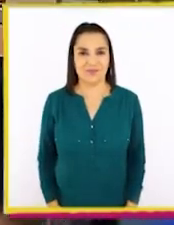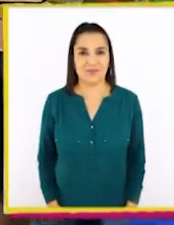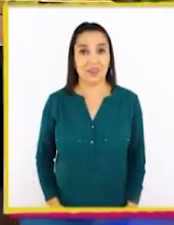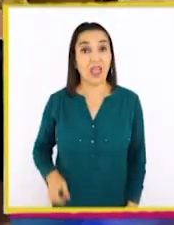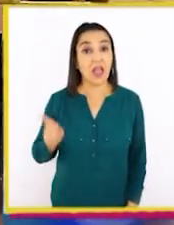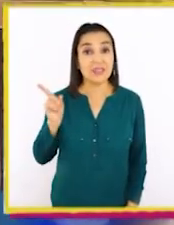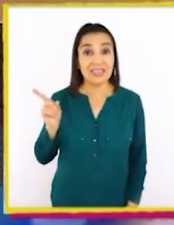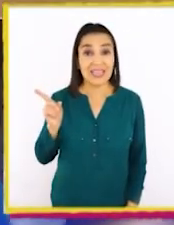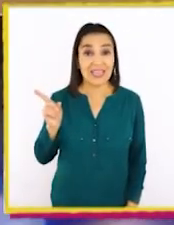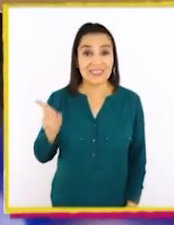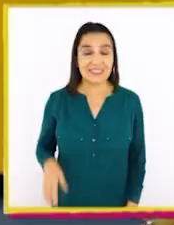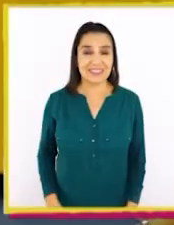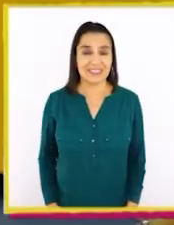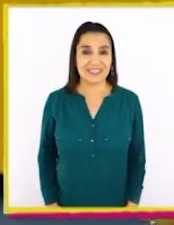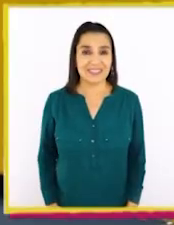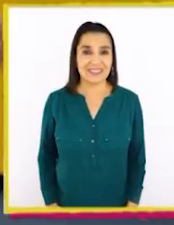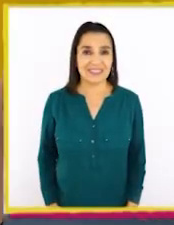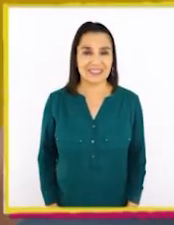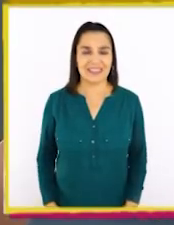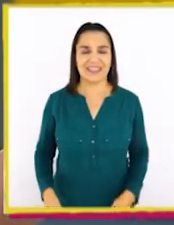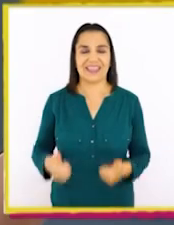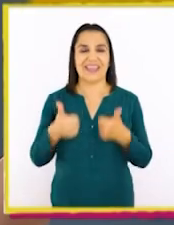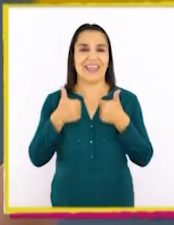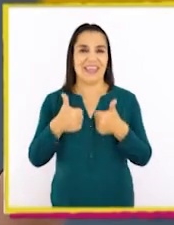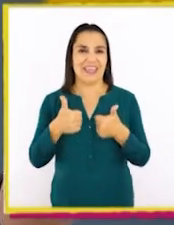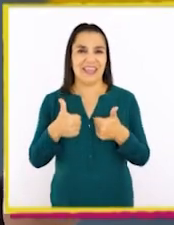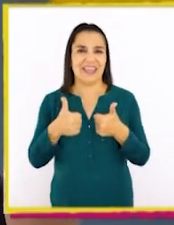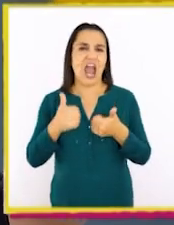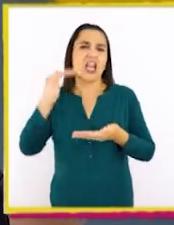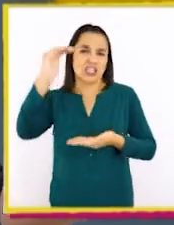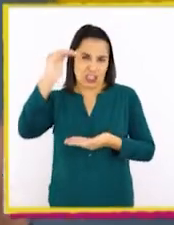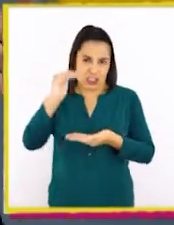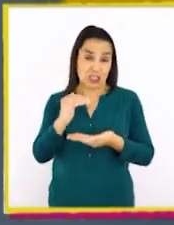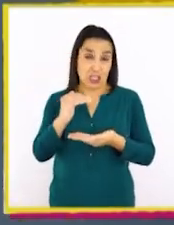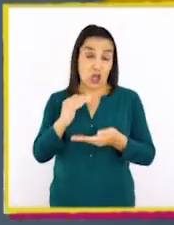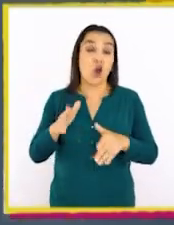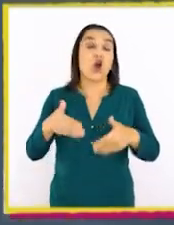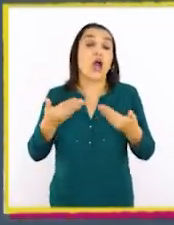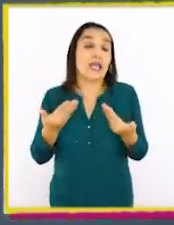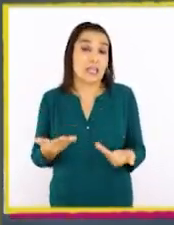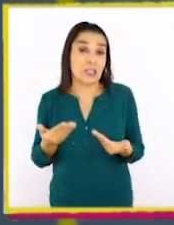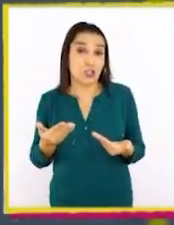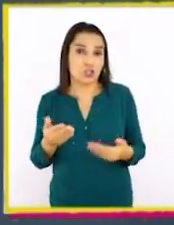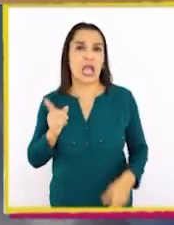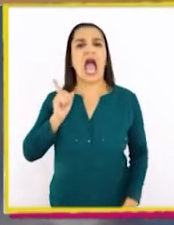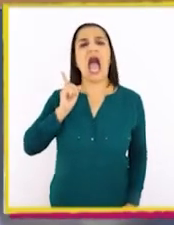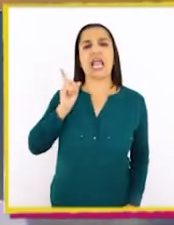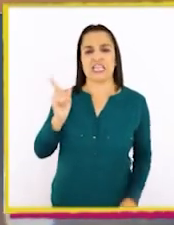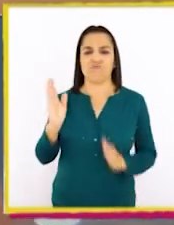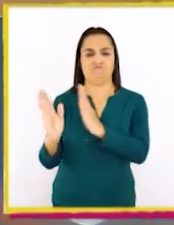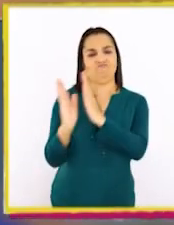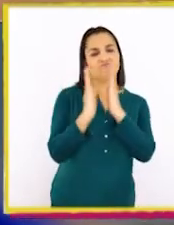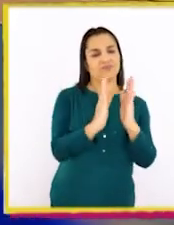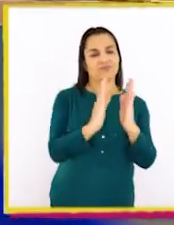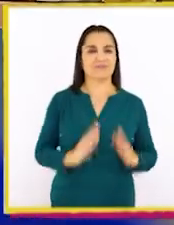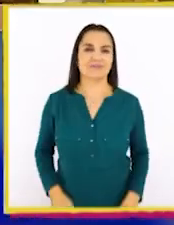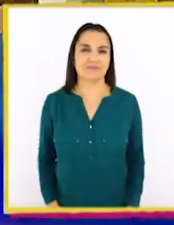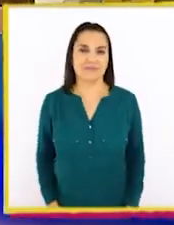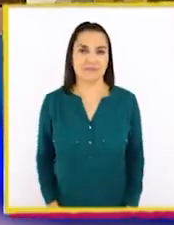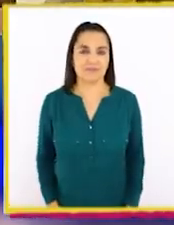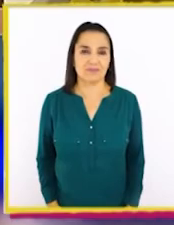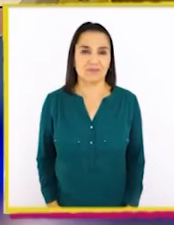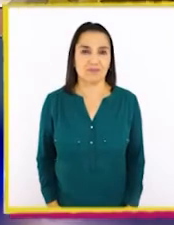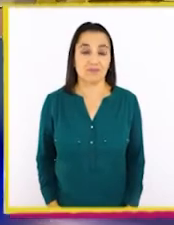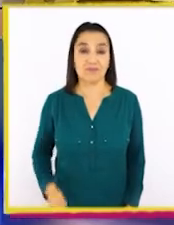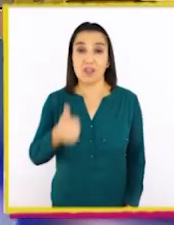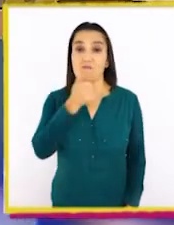¿Y este? ¡Genial, chico! Entonces va aquí. Y